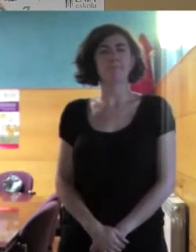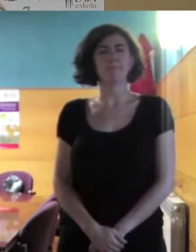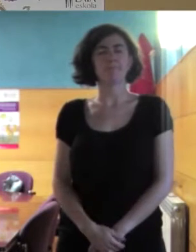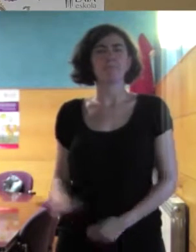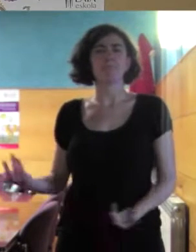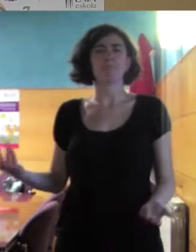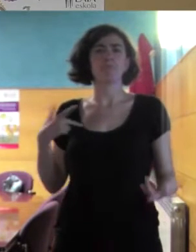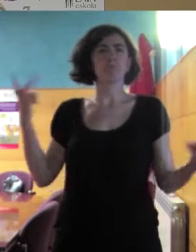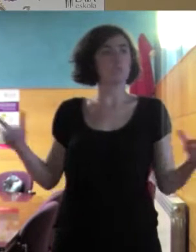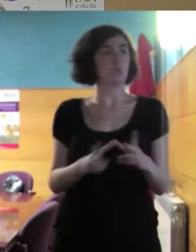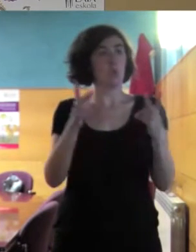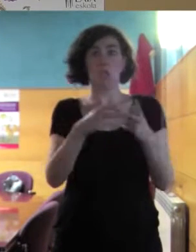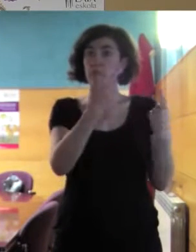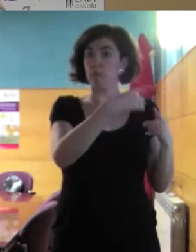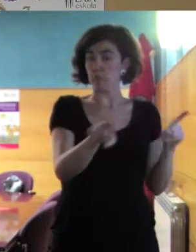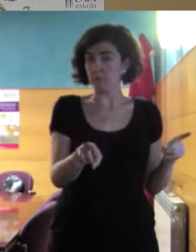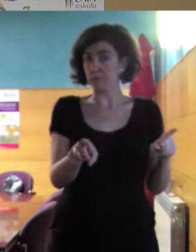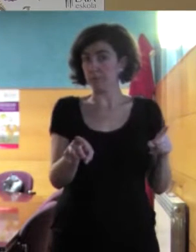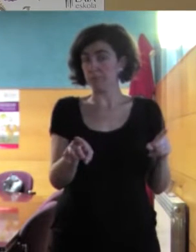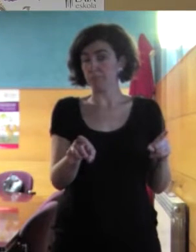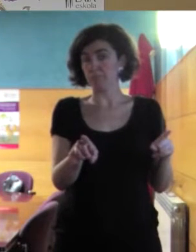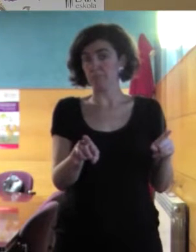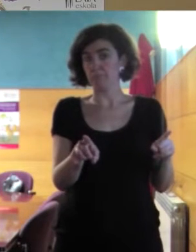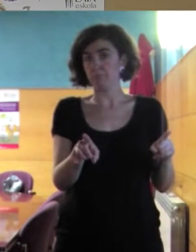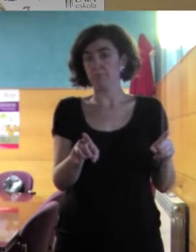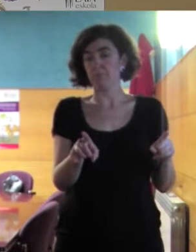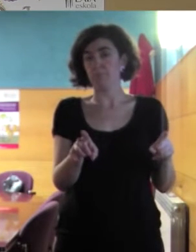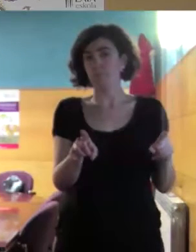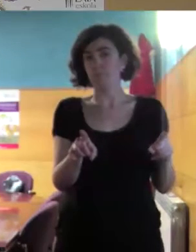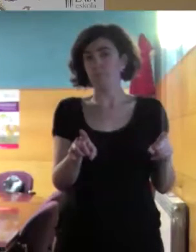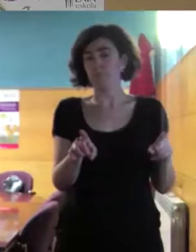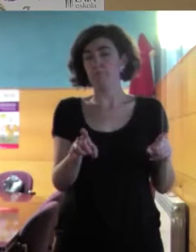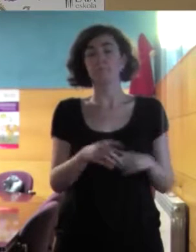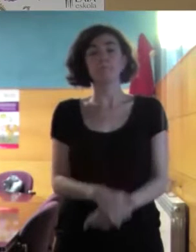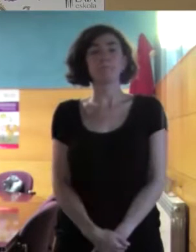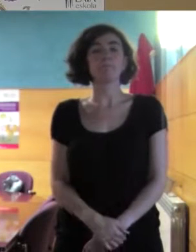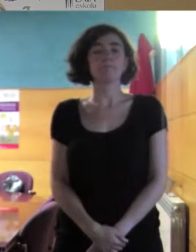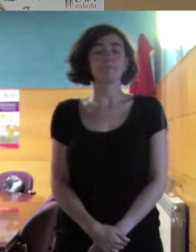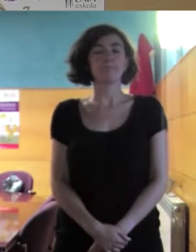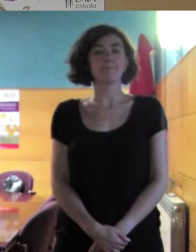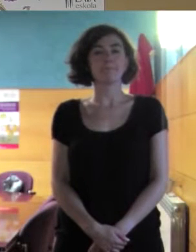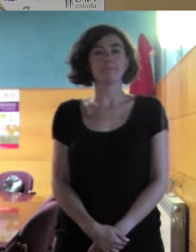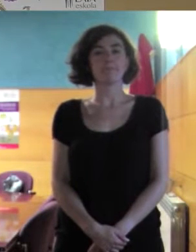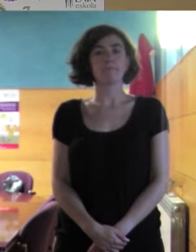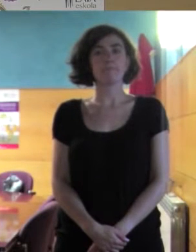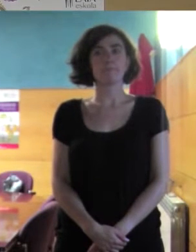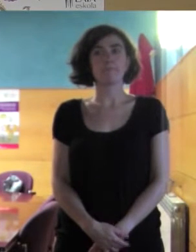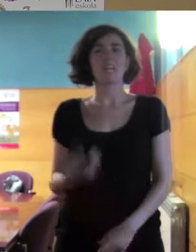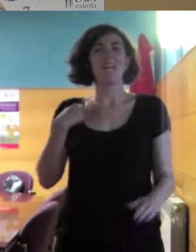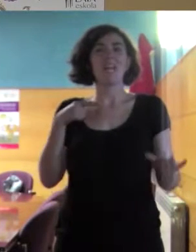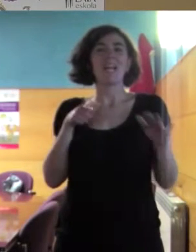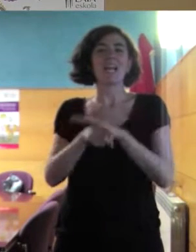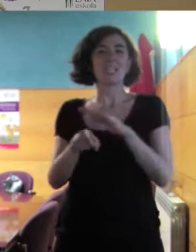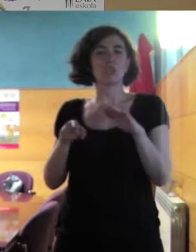con una sociedad distinta, y entonces tiene dos elementos sobre los que, tiene dos elementos que gestionar.